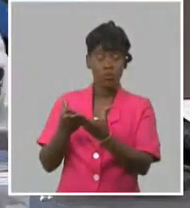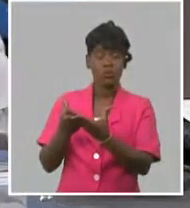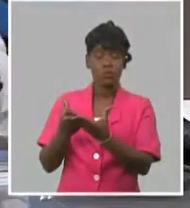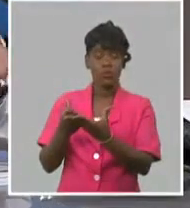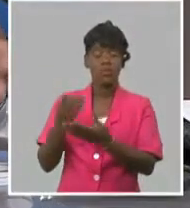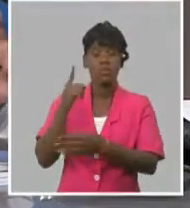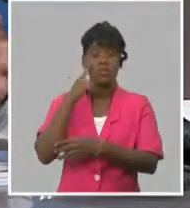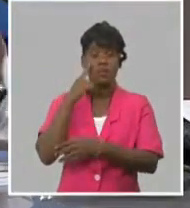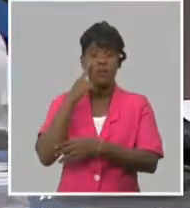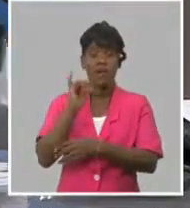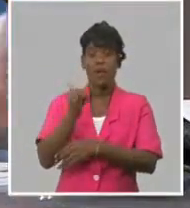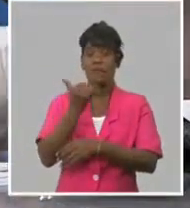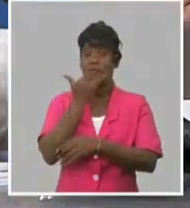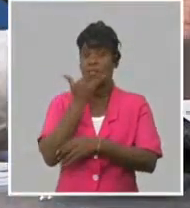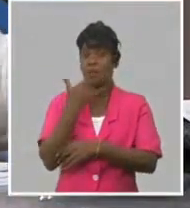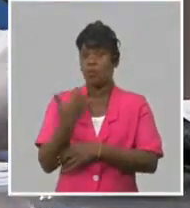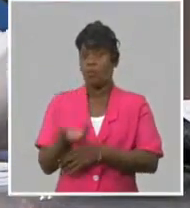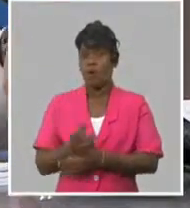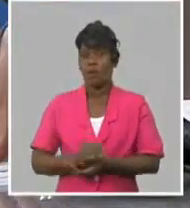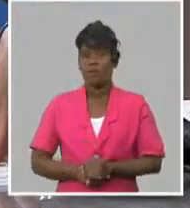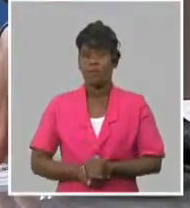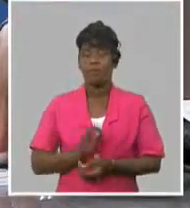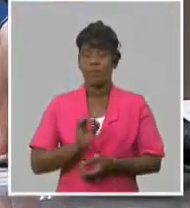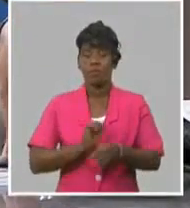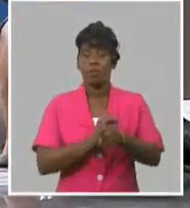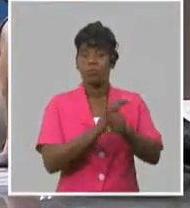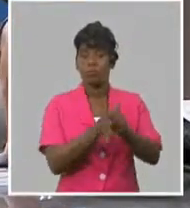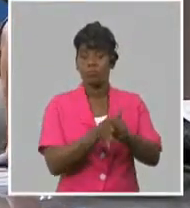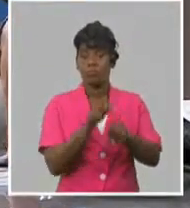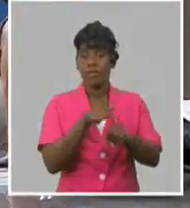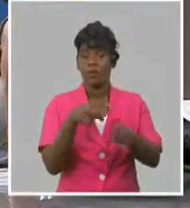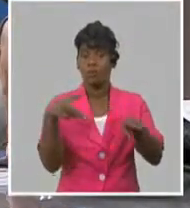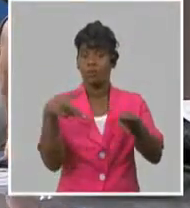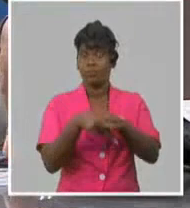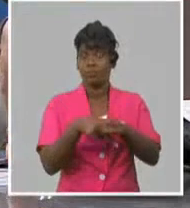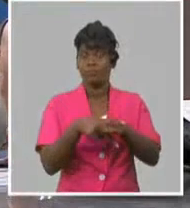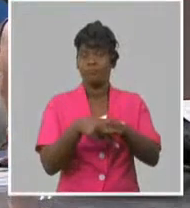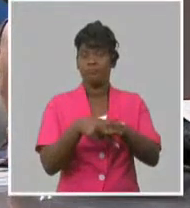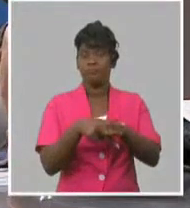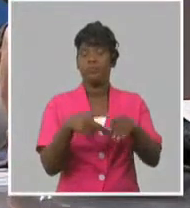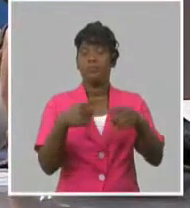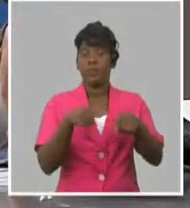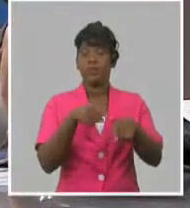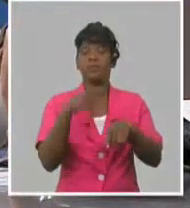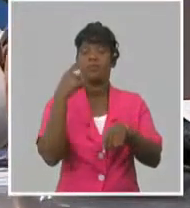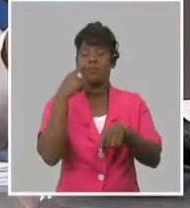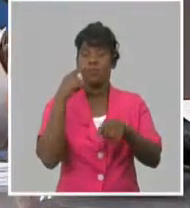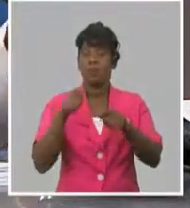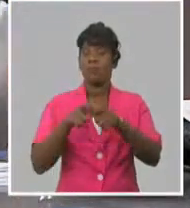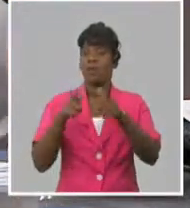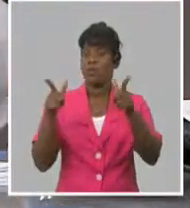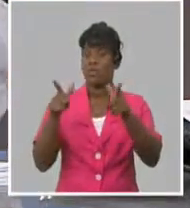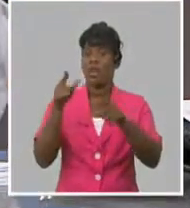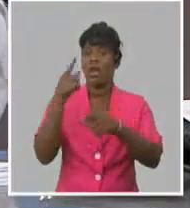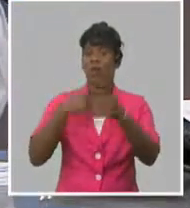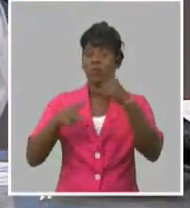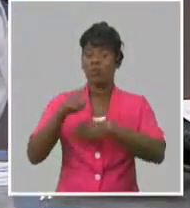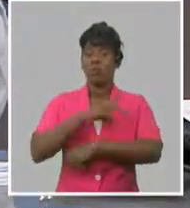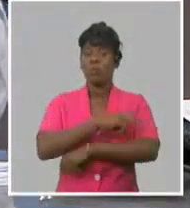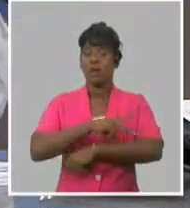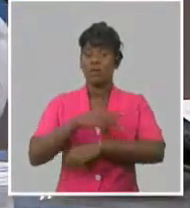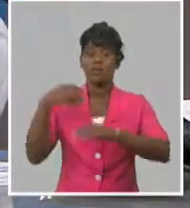está el efecto de la COVID. Tú mismo hablabas de los decrecimientos de las economías